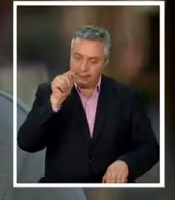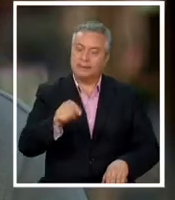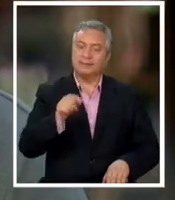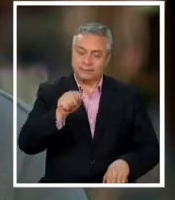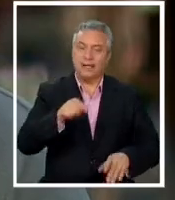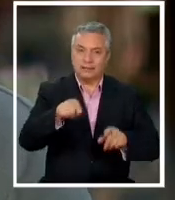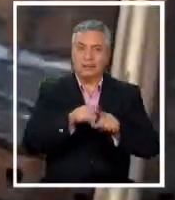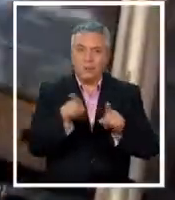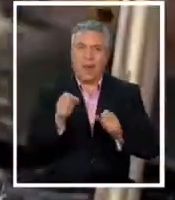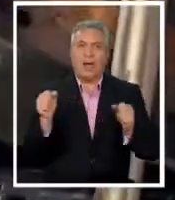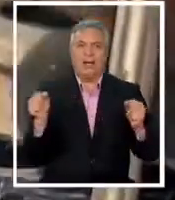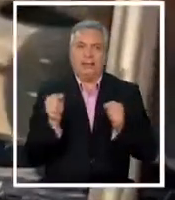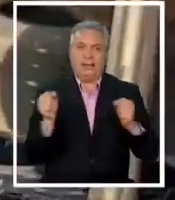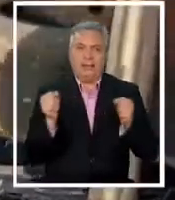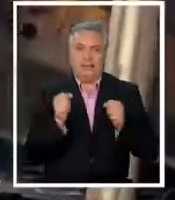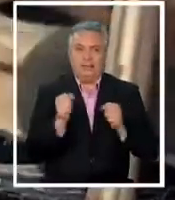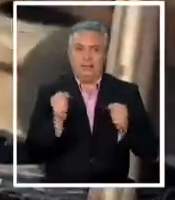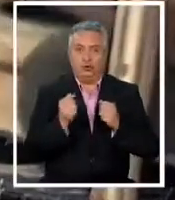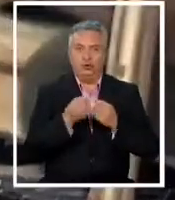esta helada.